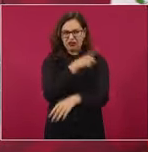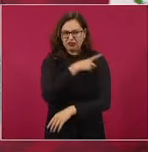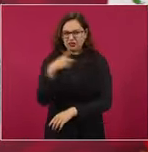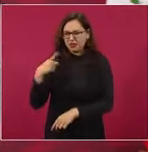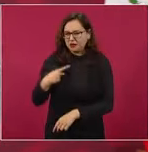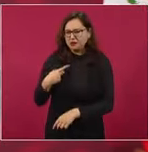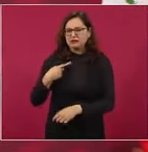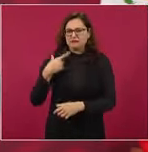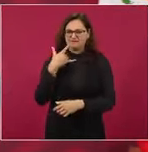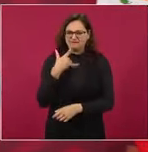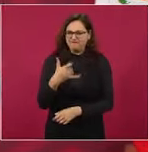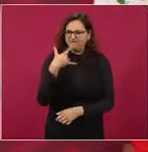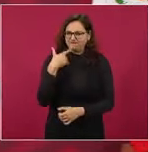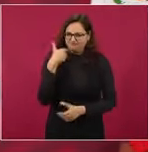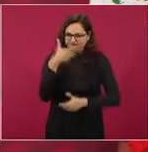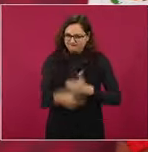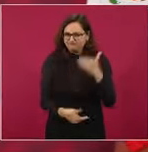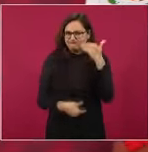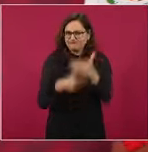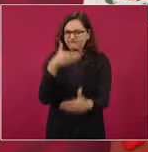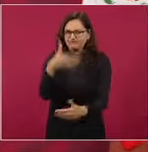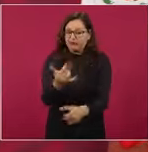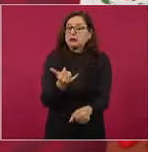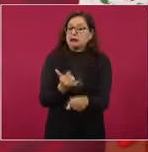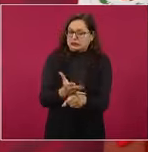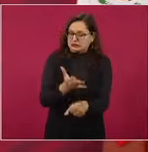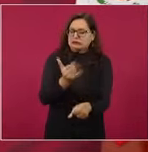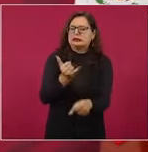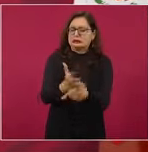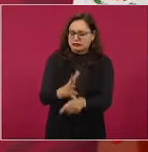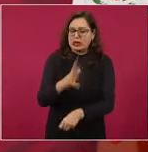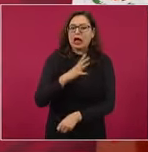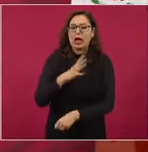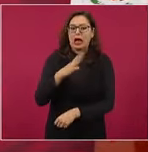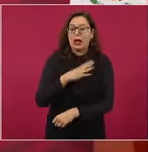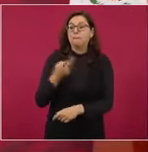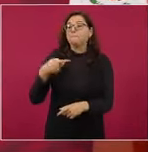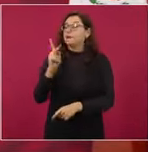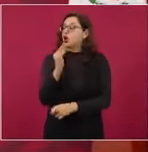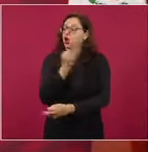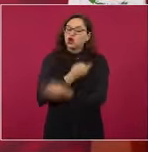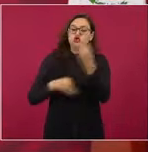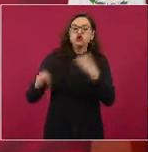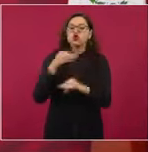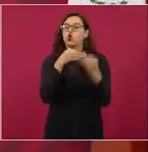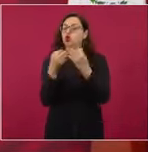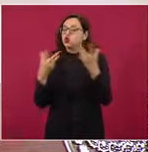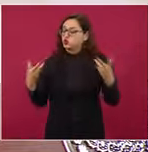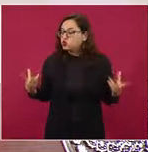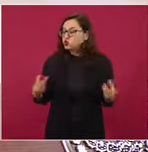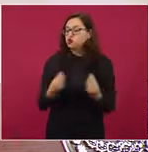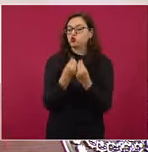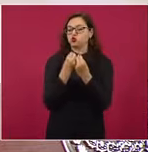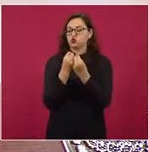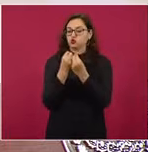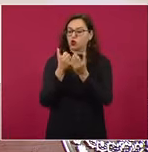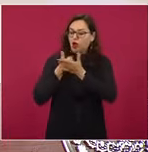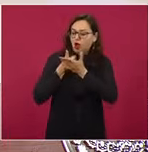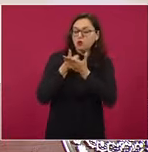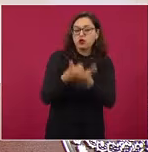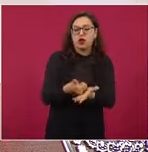con el apoyo de todos, todos ayudamos. La conducción es muy horizontal,